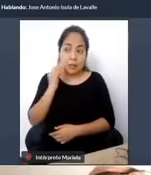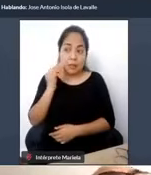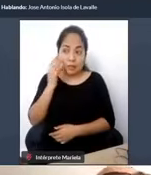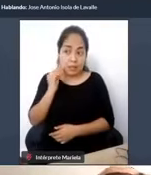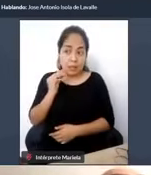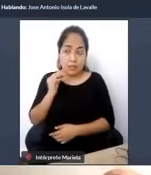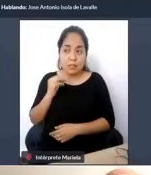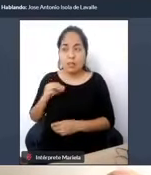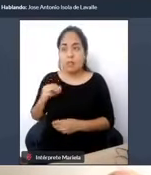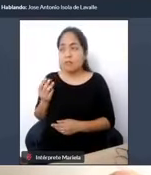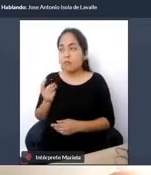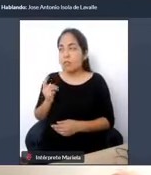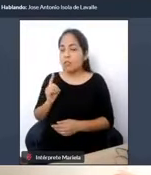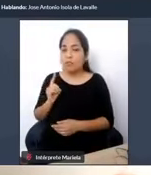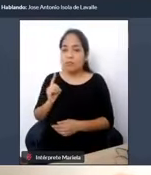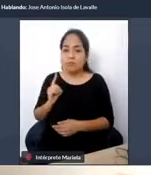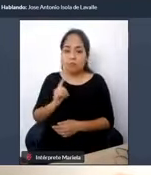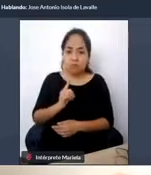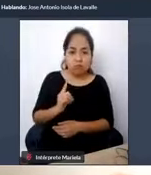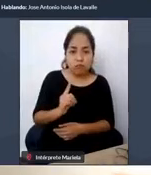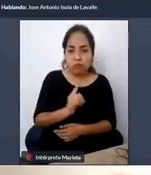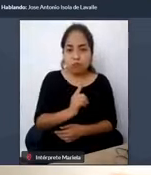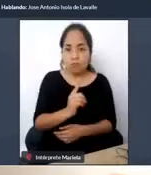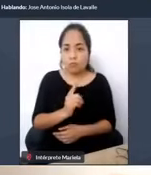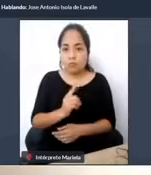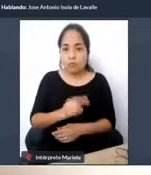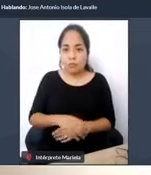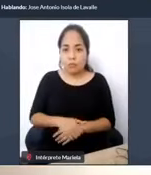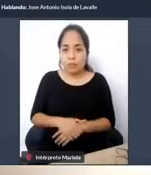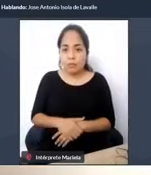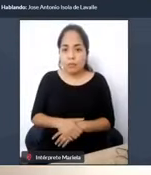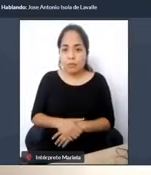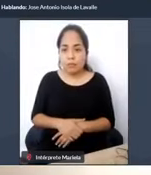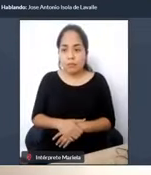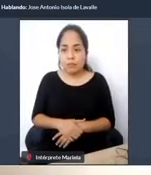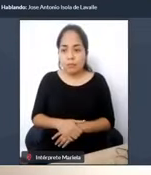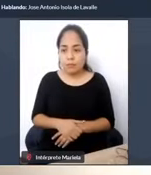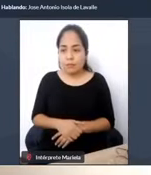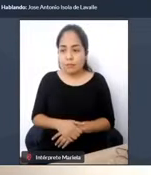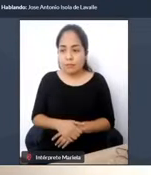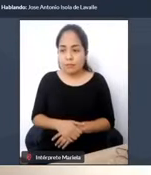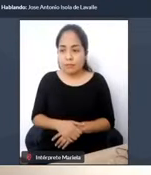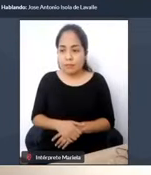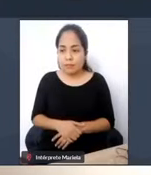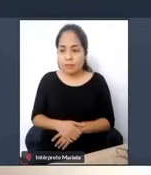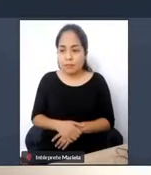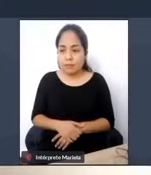que, digamos, tiene, en el tipo de movilización que tiene que hacer en la ciudad de Lima.